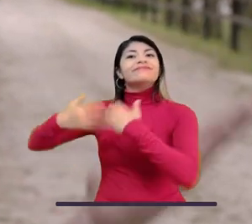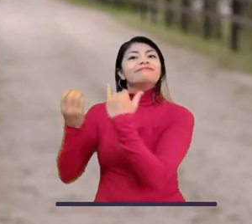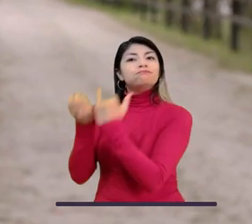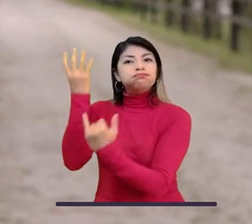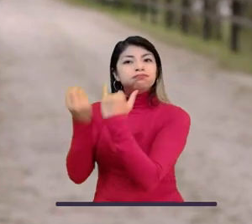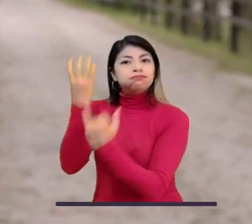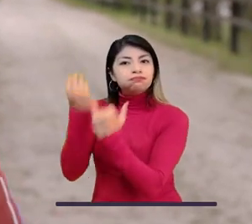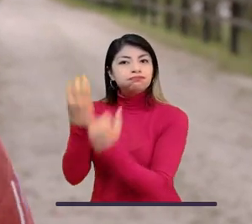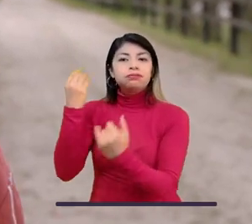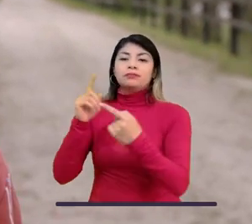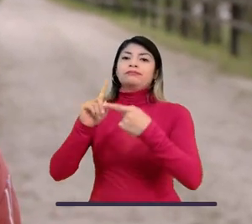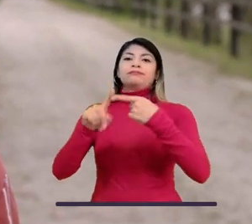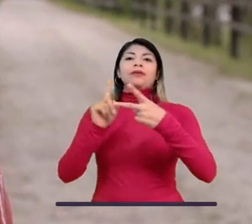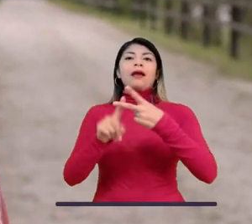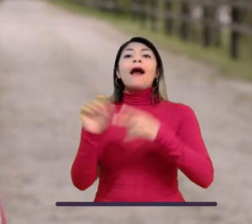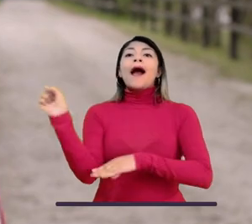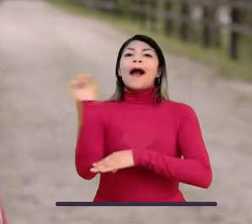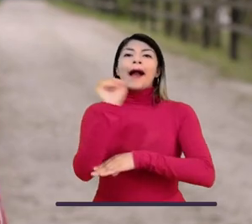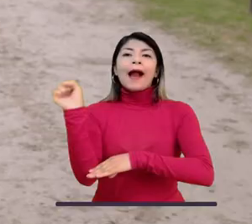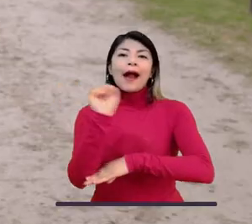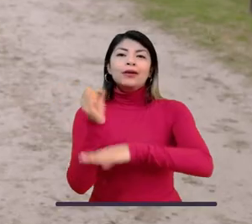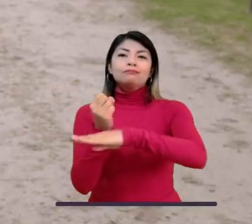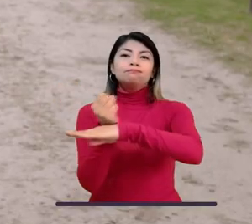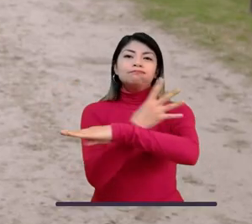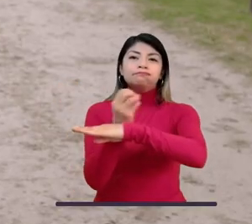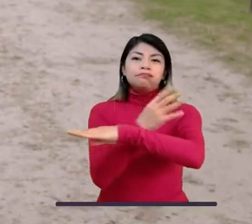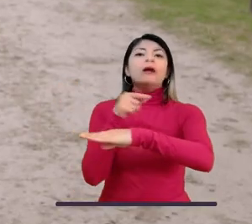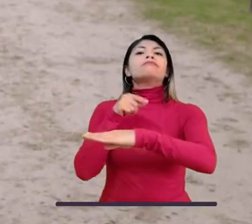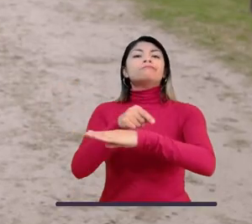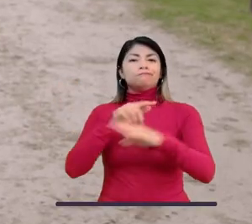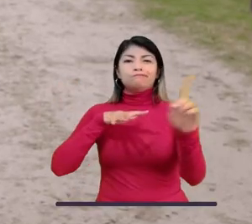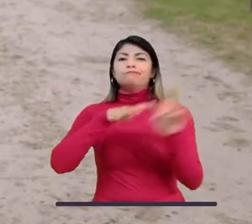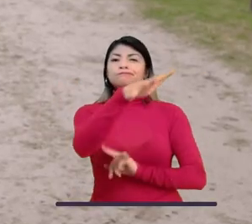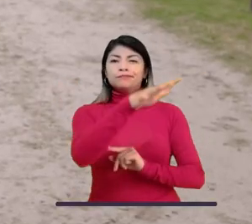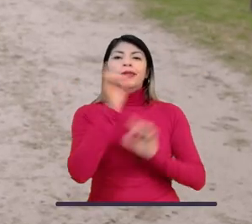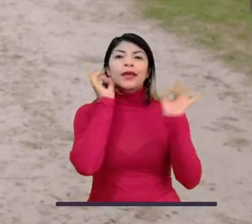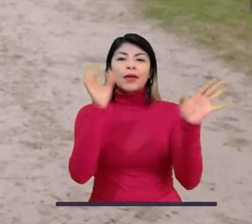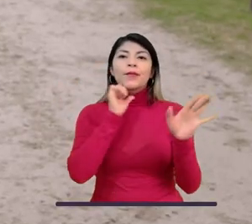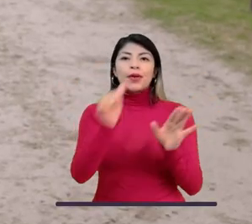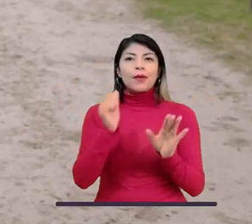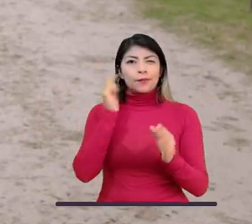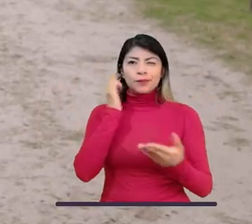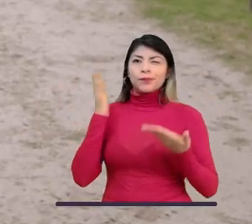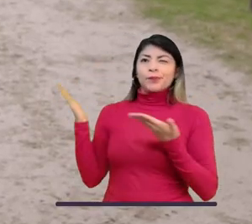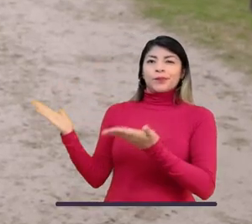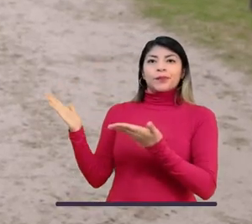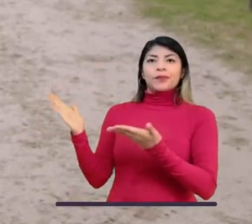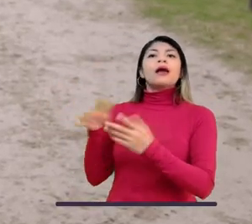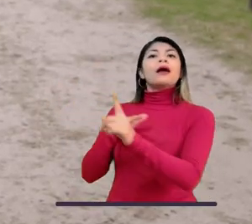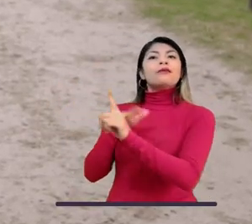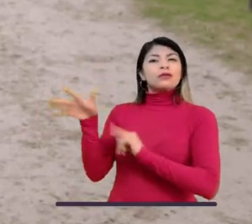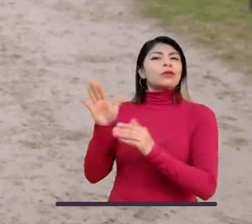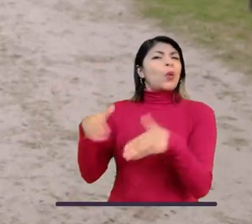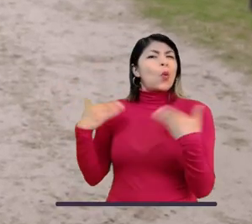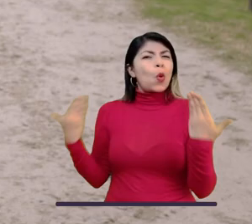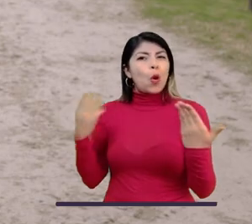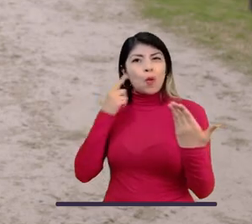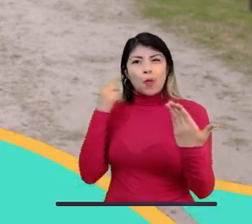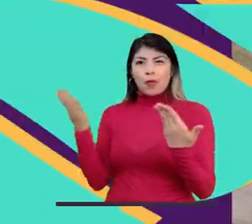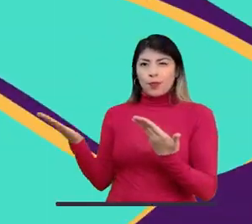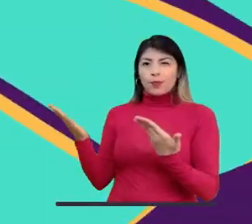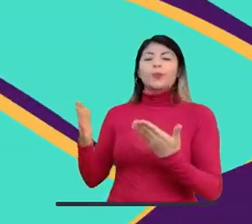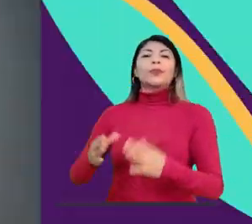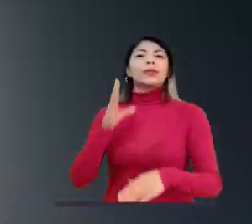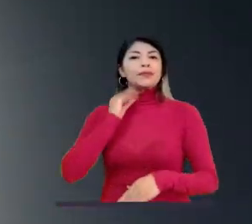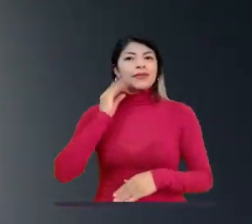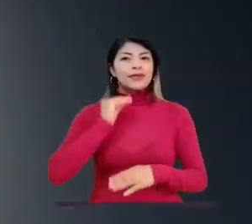producen las industrias y el humo que botan los carros. Ahora vamos a conocer a alguien que vive muy de cerca los efectos del cambio climático. Veamos.